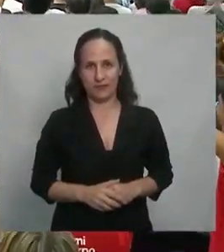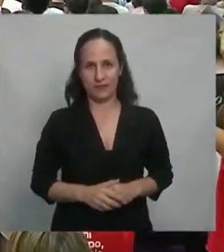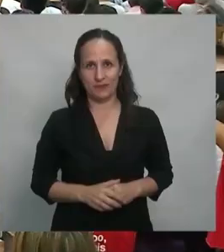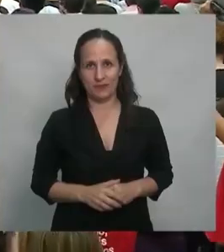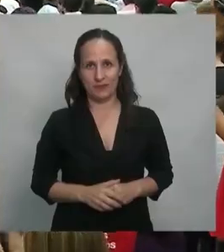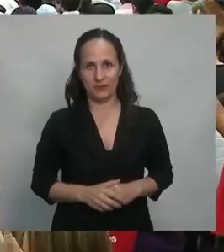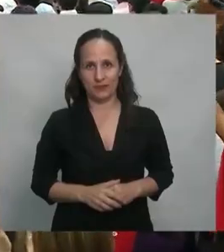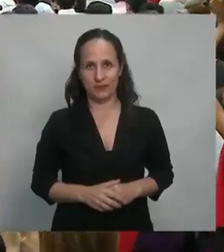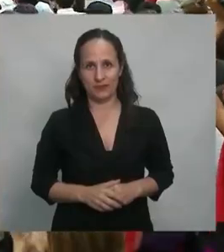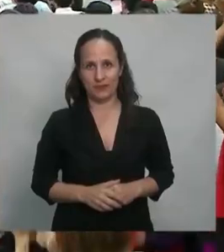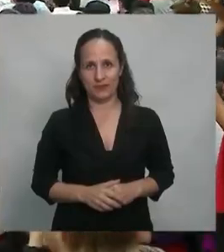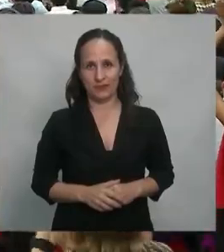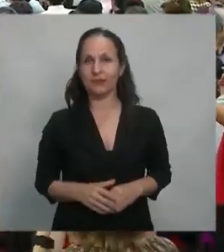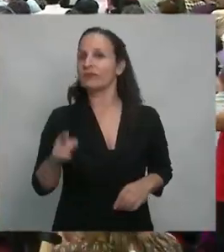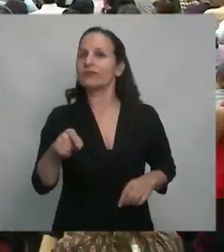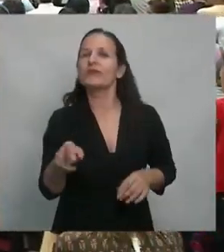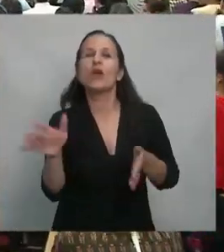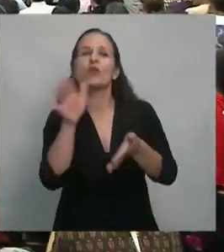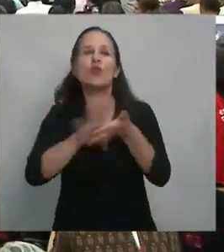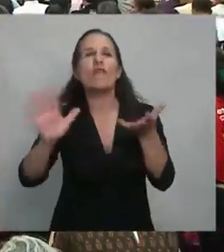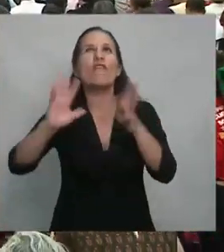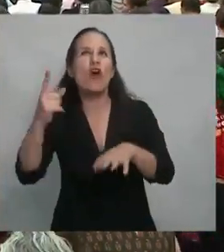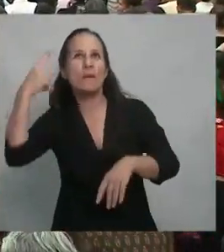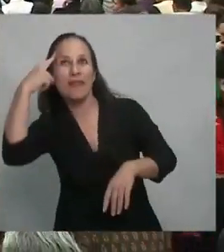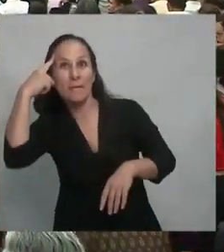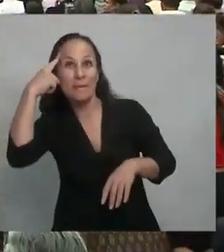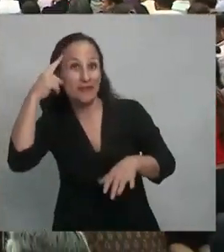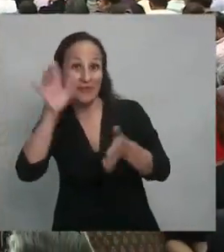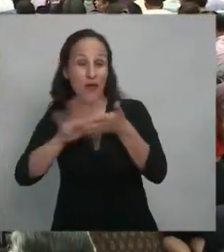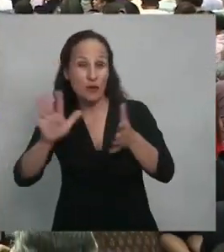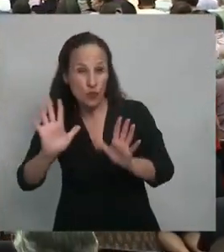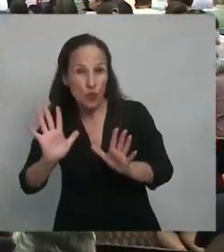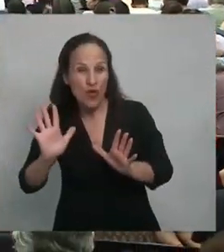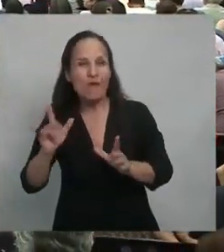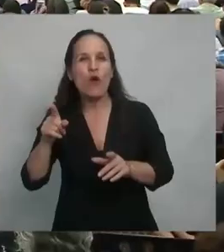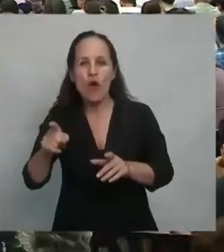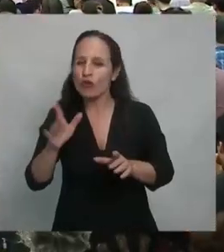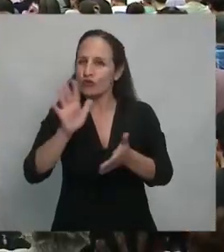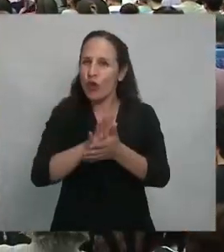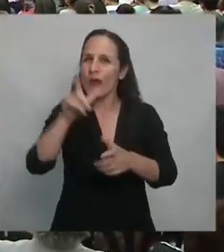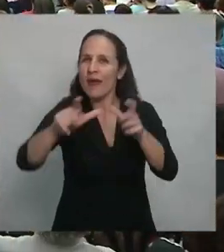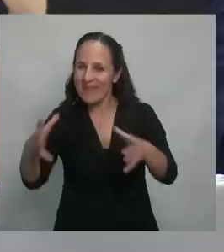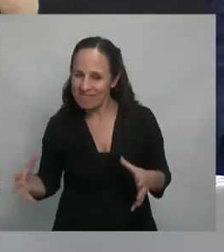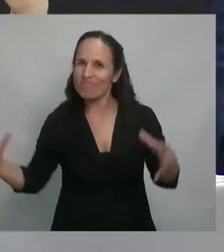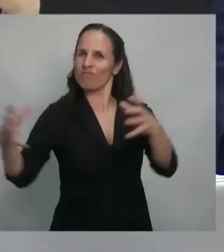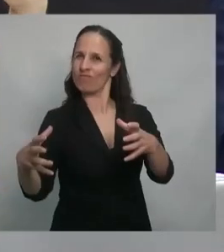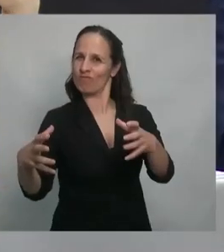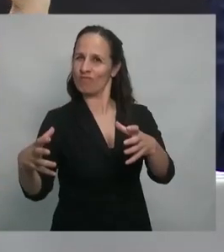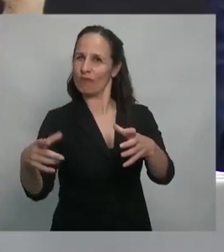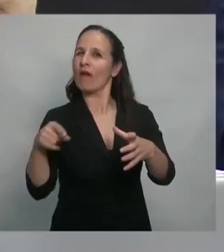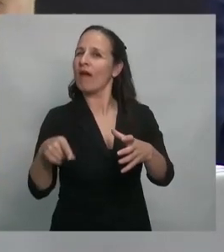estas nuevas categorías de pensamiento, de agrupamiento tienen que ser